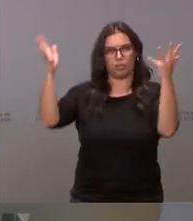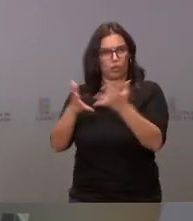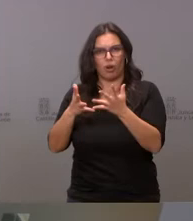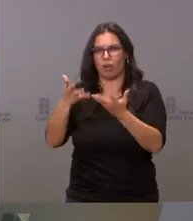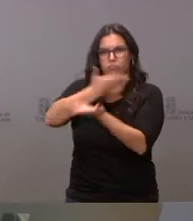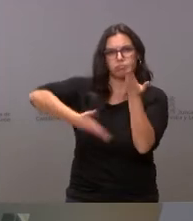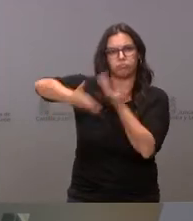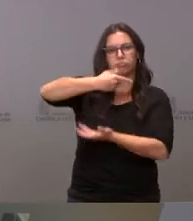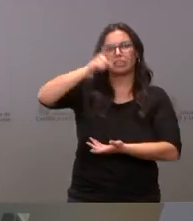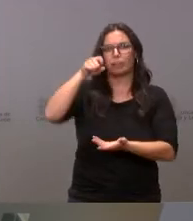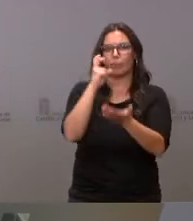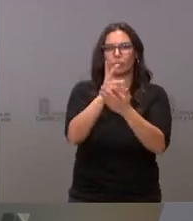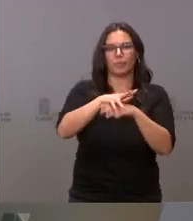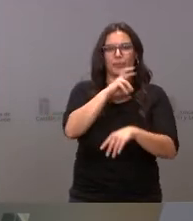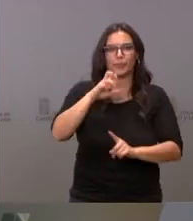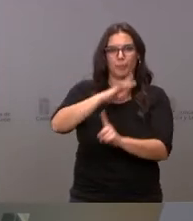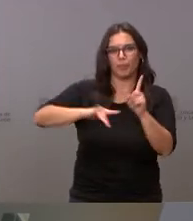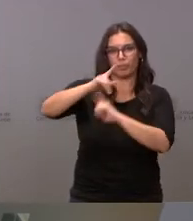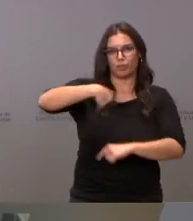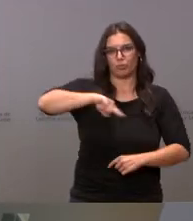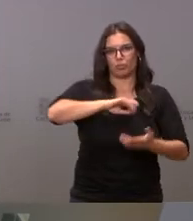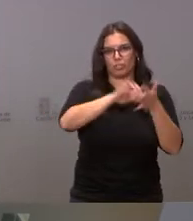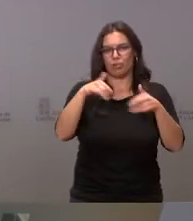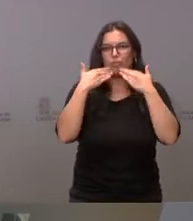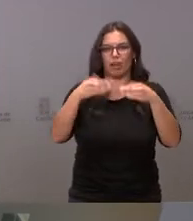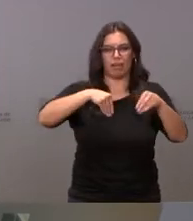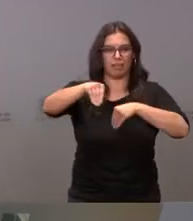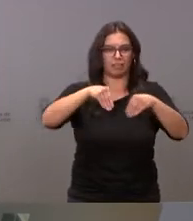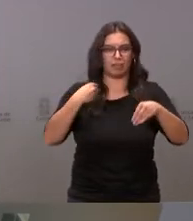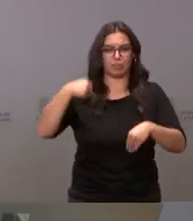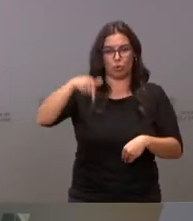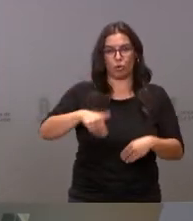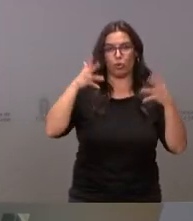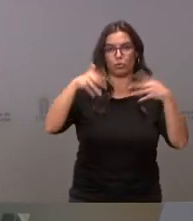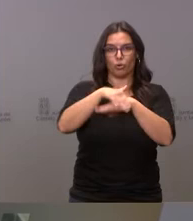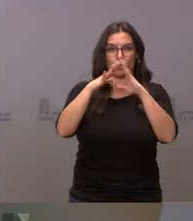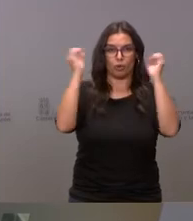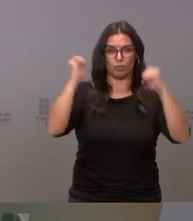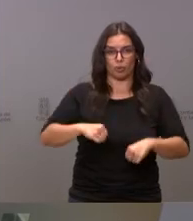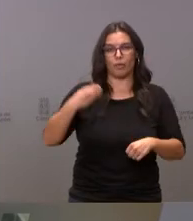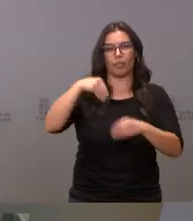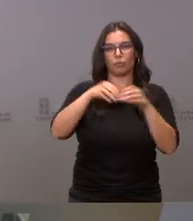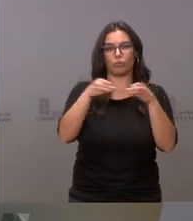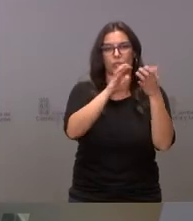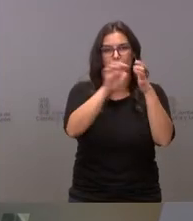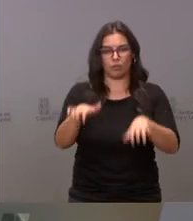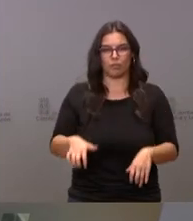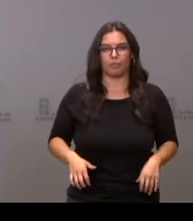una apuesta medioambiental por parte de Castilla y León a través de esta estrategia que aprueba hoy el Consejo de Gobierno de la Junta de Castilla y León.